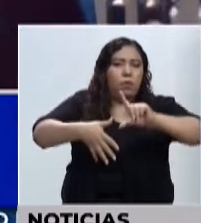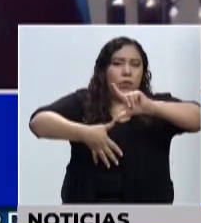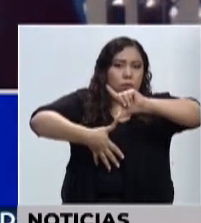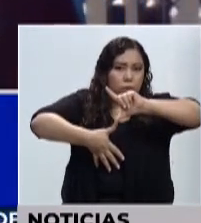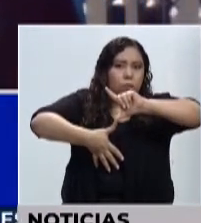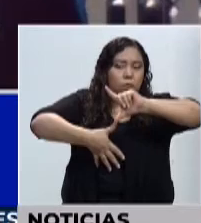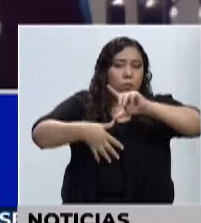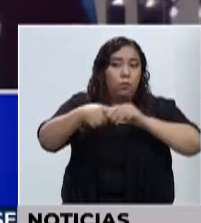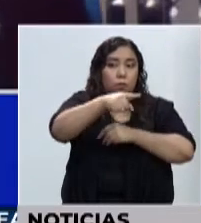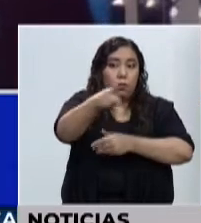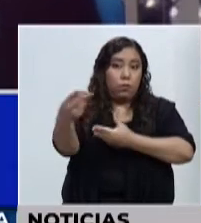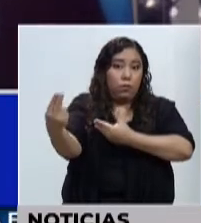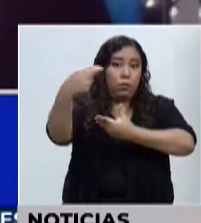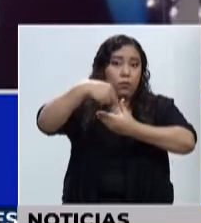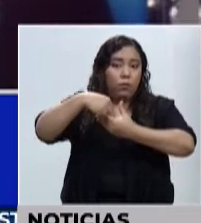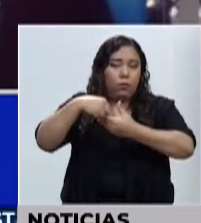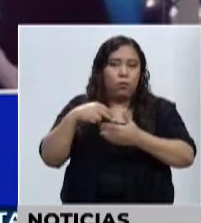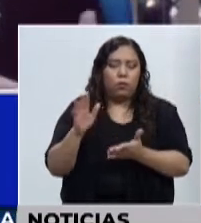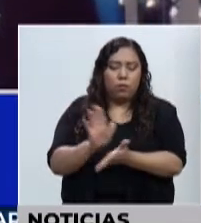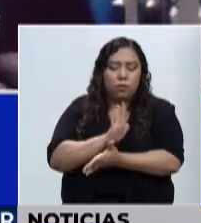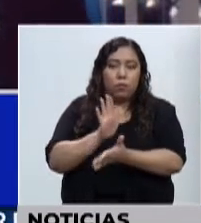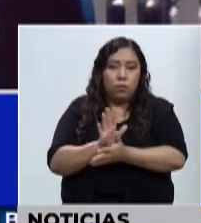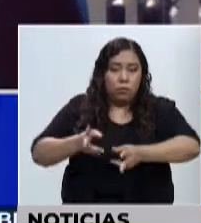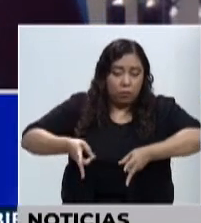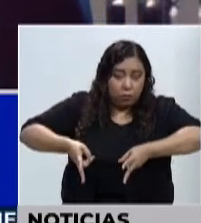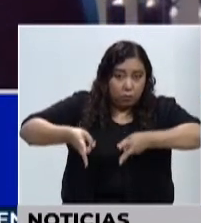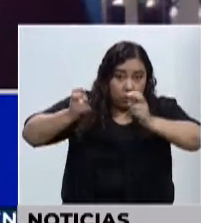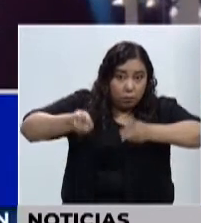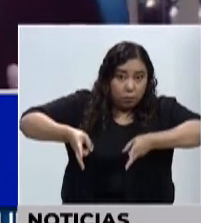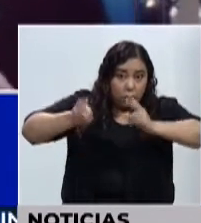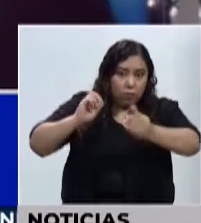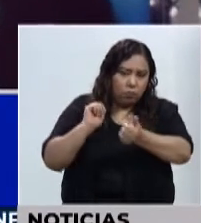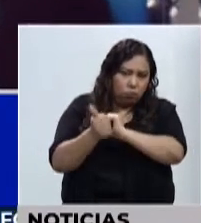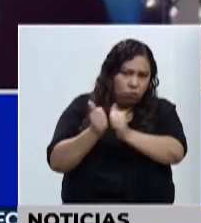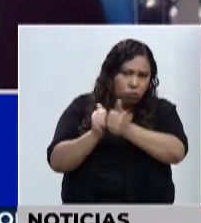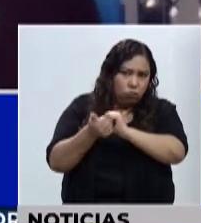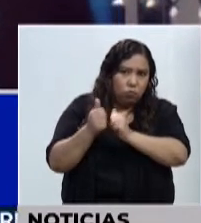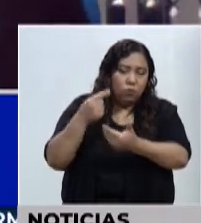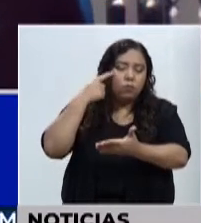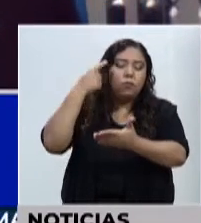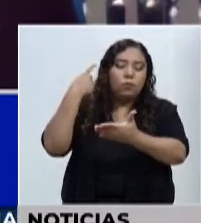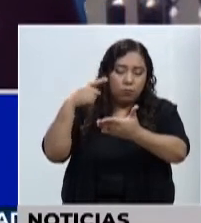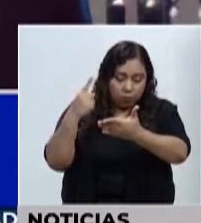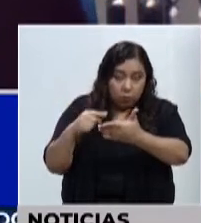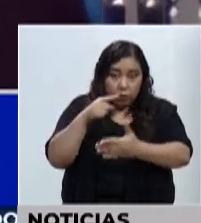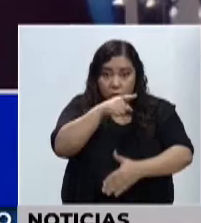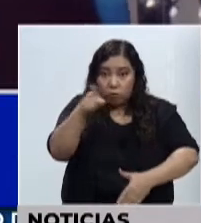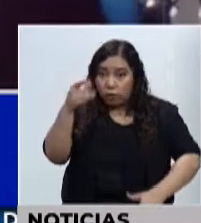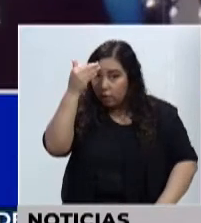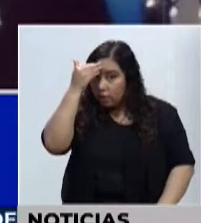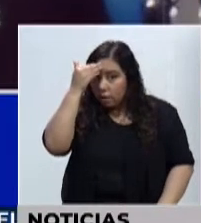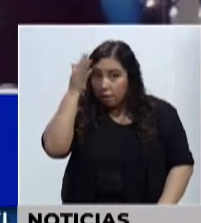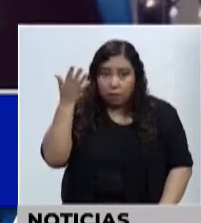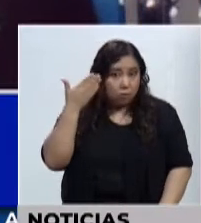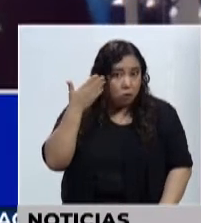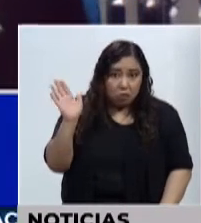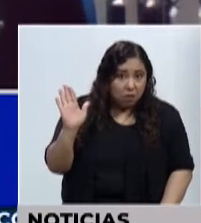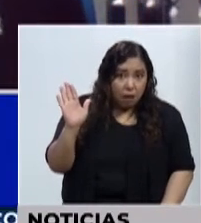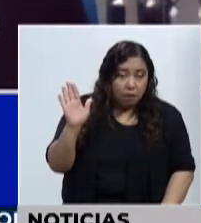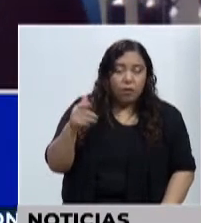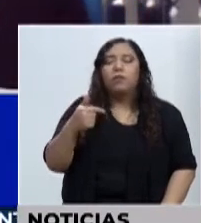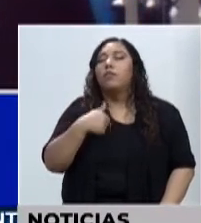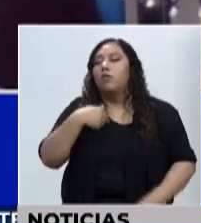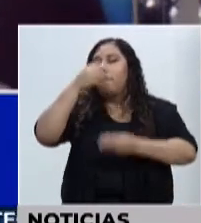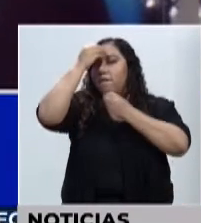y son revisados. Y cada año el BID hace un concurso. Y yo no sé si ustedes se dieron cuenta, pero aprovecho la oportunidad para